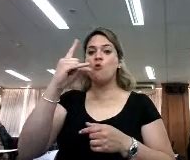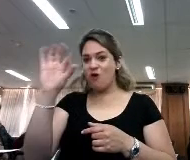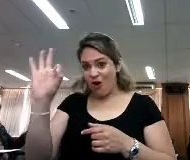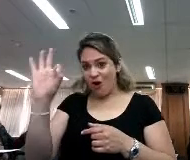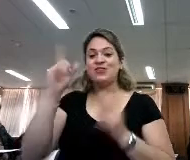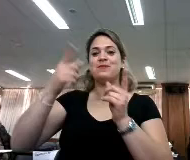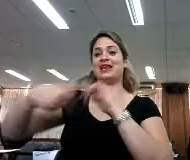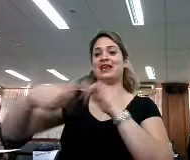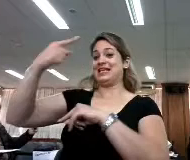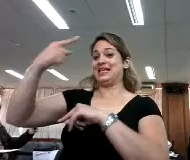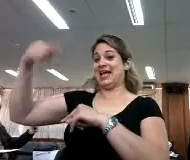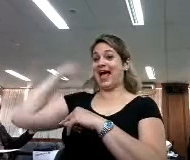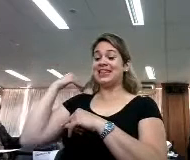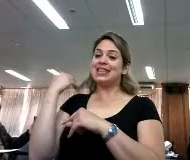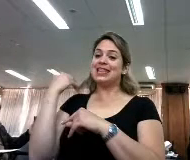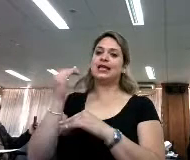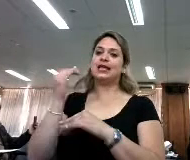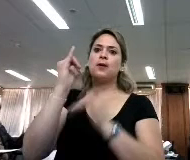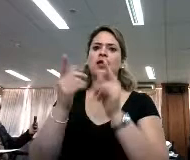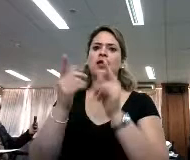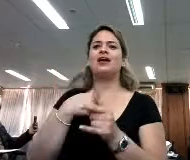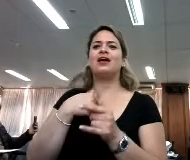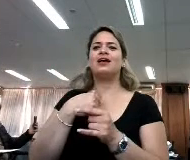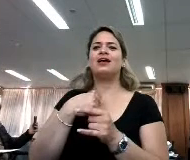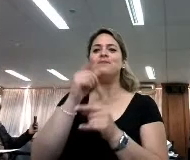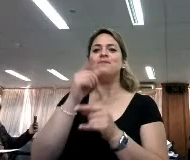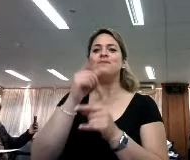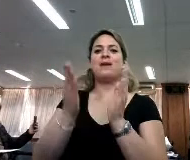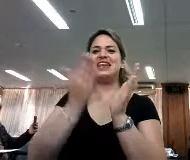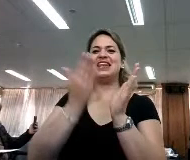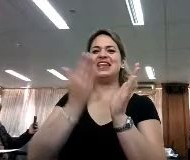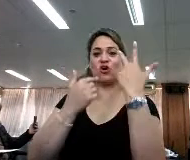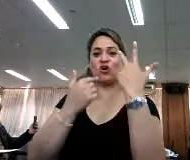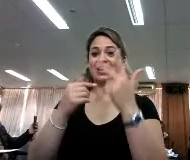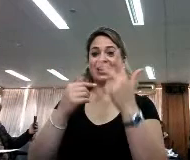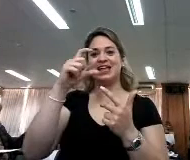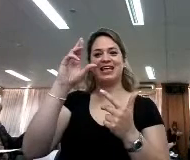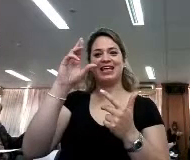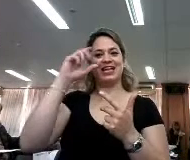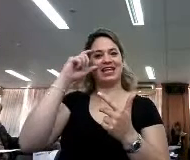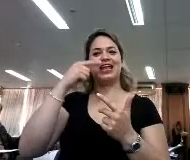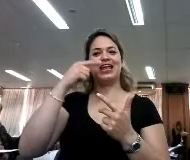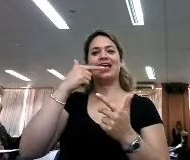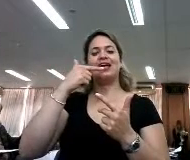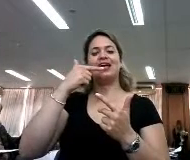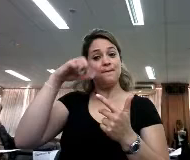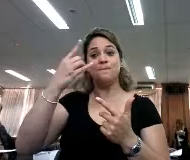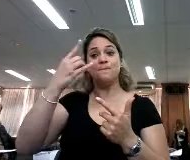de la saga Crepúsculo que terminó siendo 50 sombras de Grey,